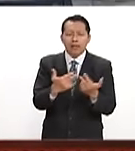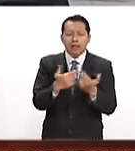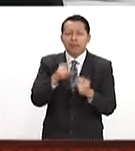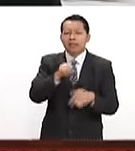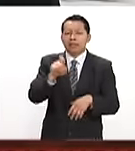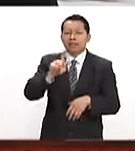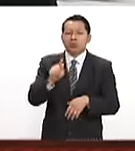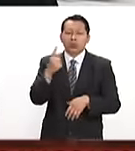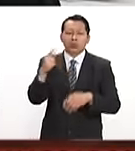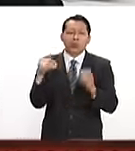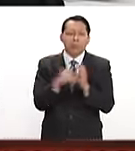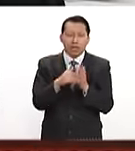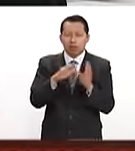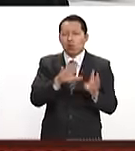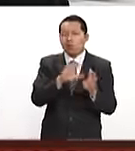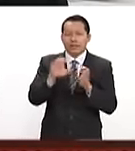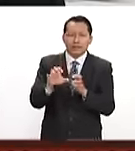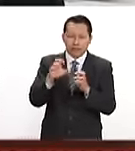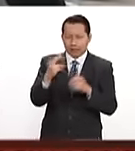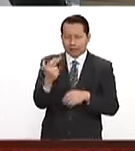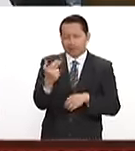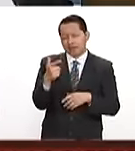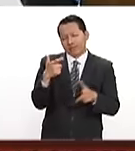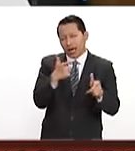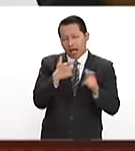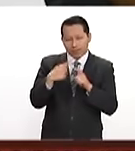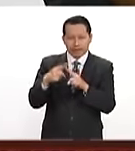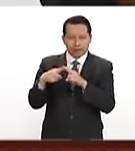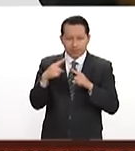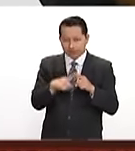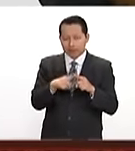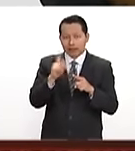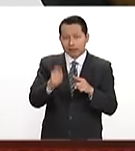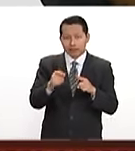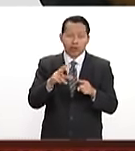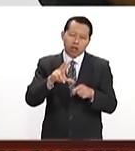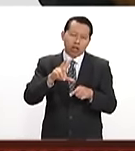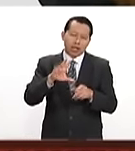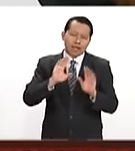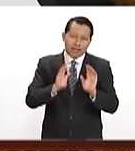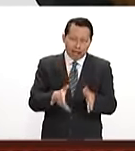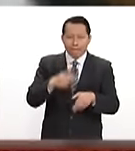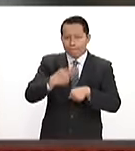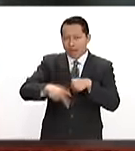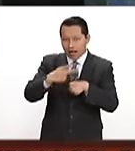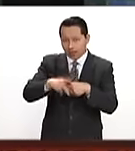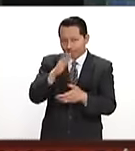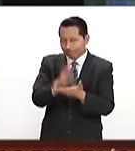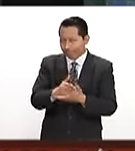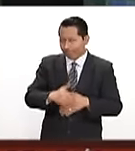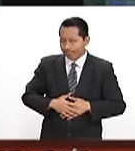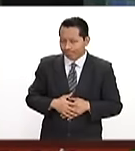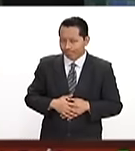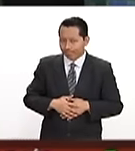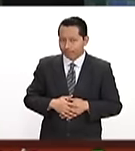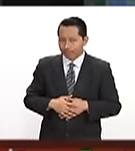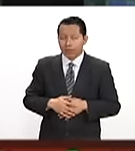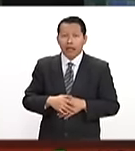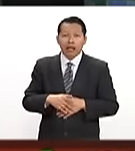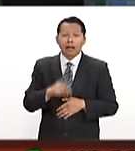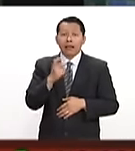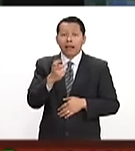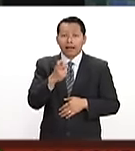171.900 armas, mismas que ya no representan un peligro para los mexicanos. Para contribuir